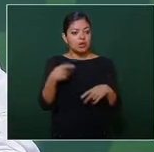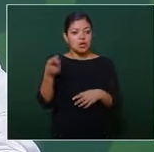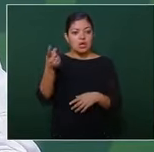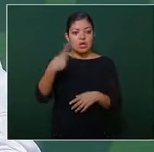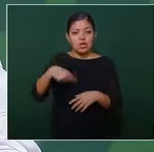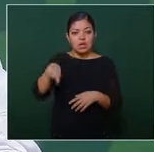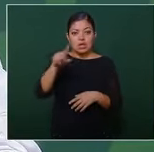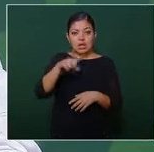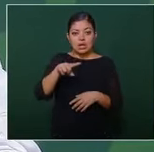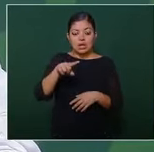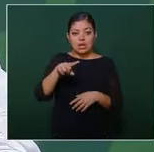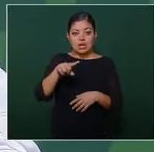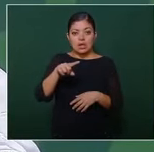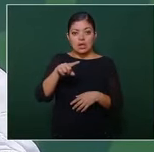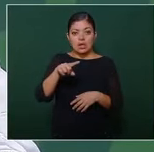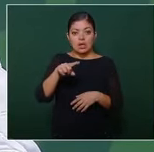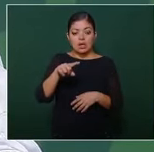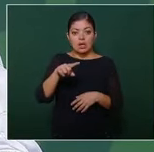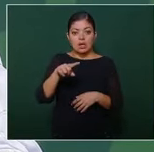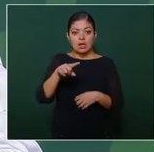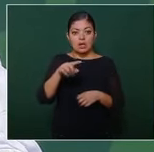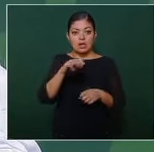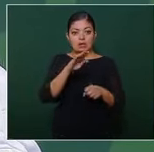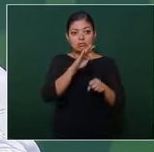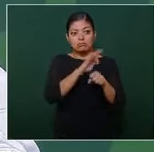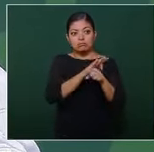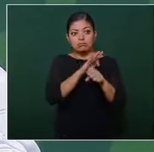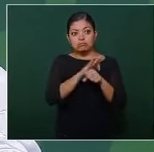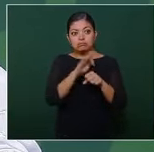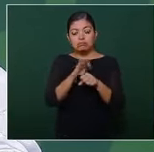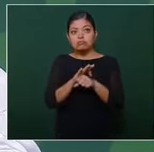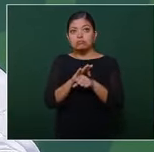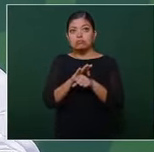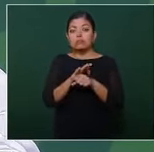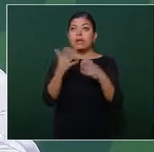de empresas extranjeras